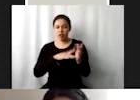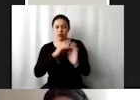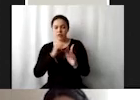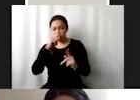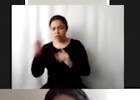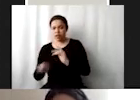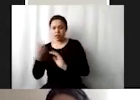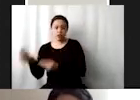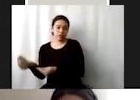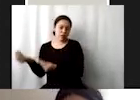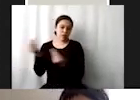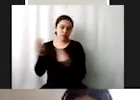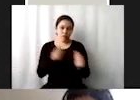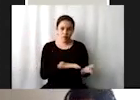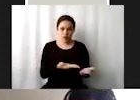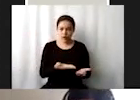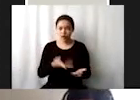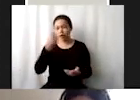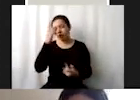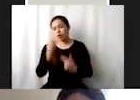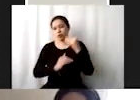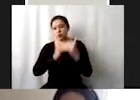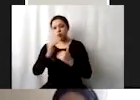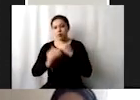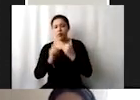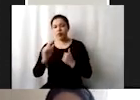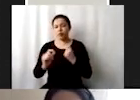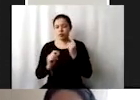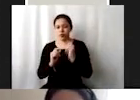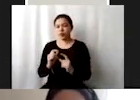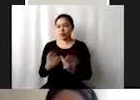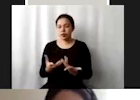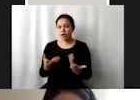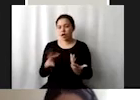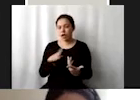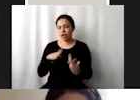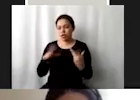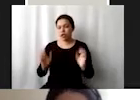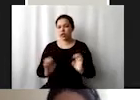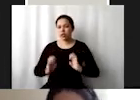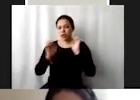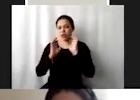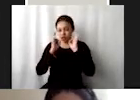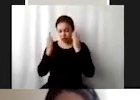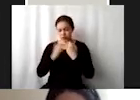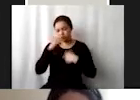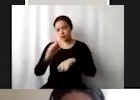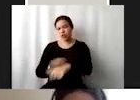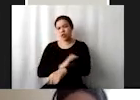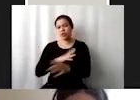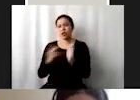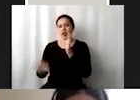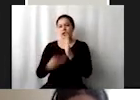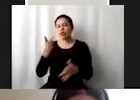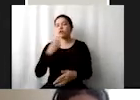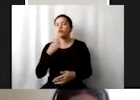ir poco a poco están no solo teniendo una cultura sino una infraestructura de energía renovable que